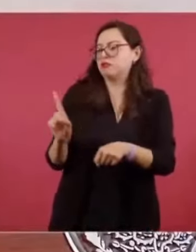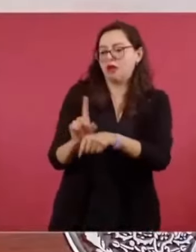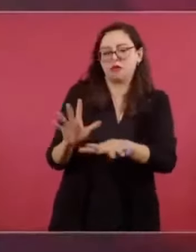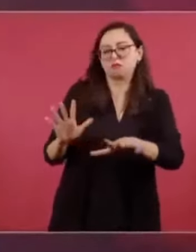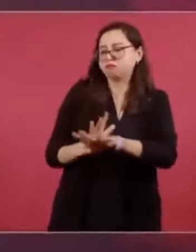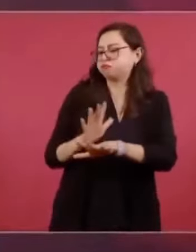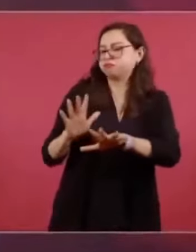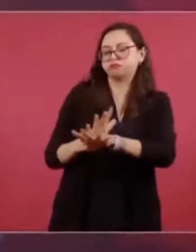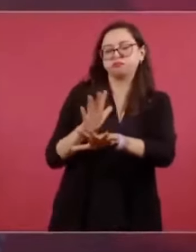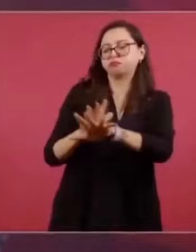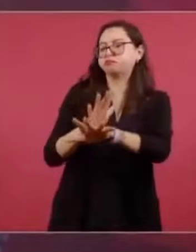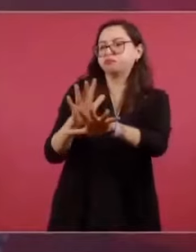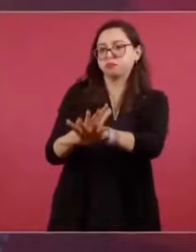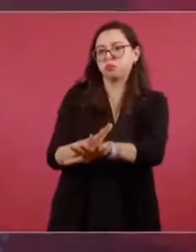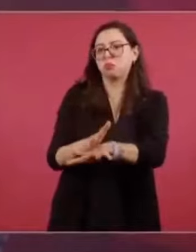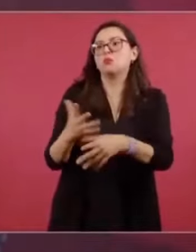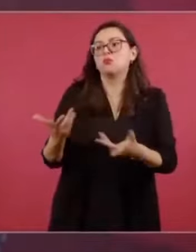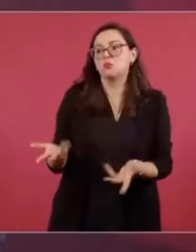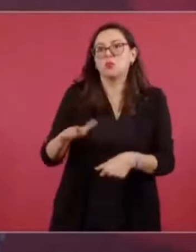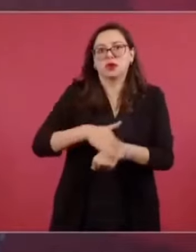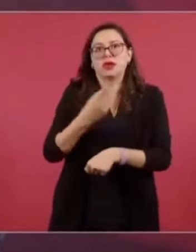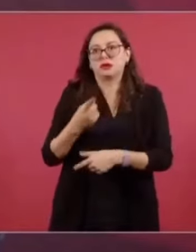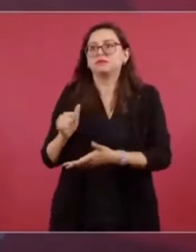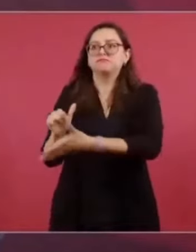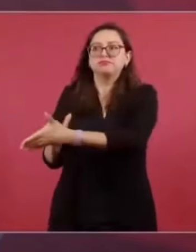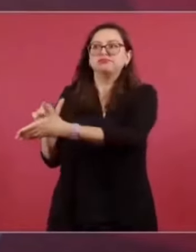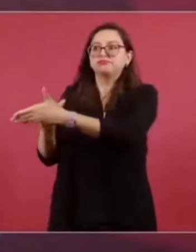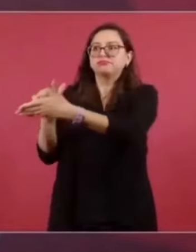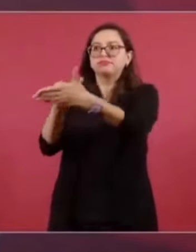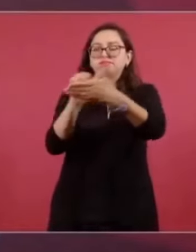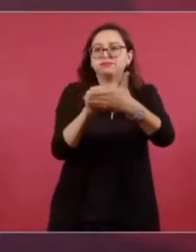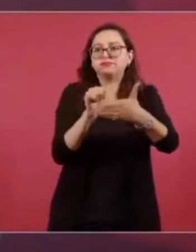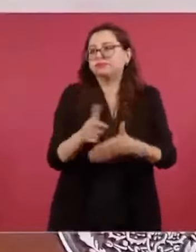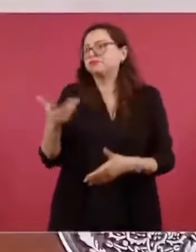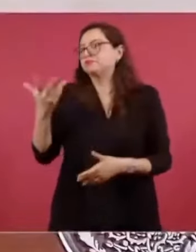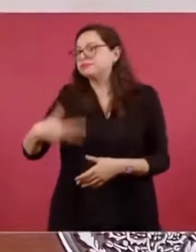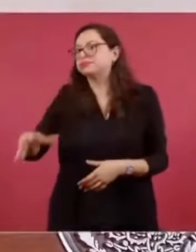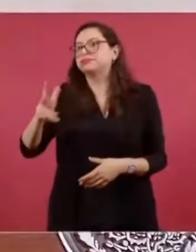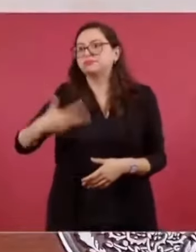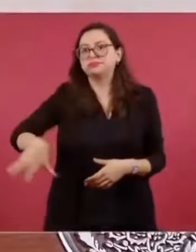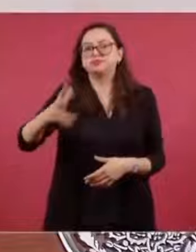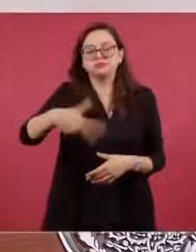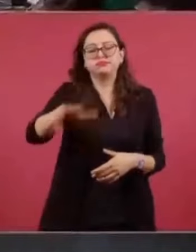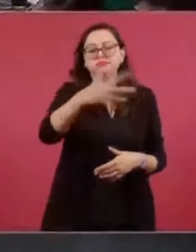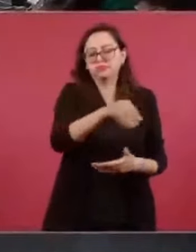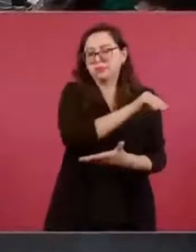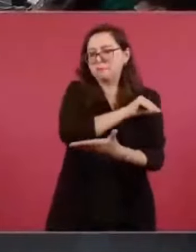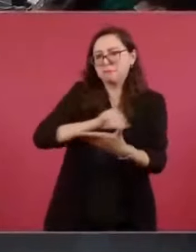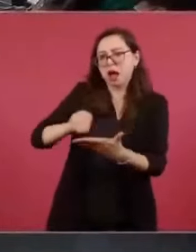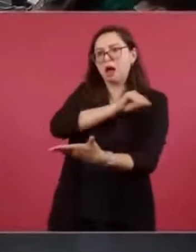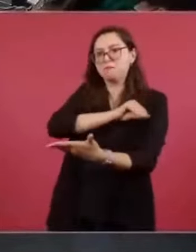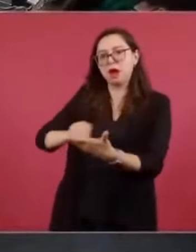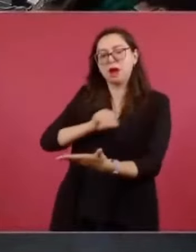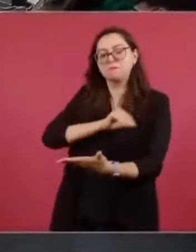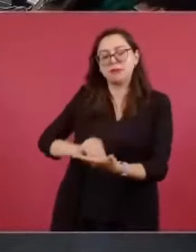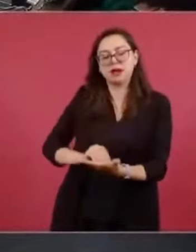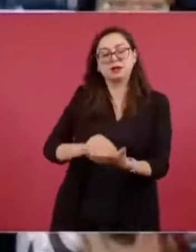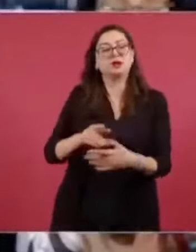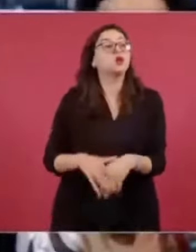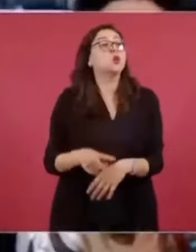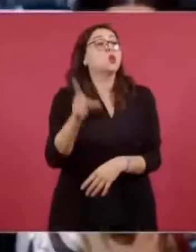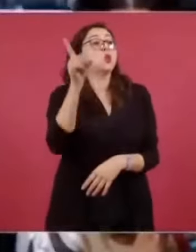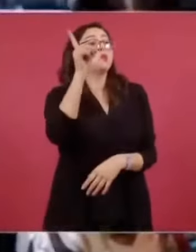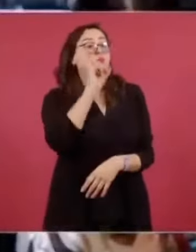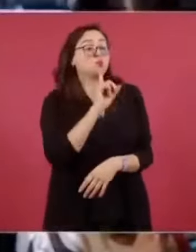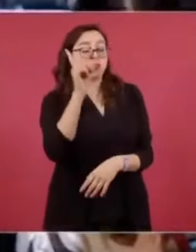con este censo que se está haciendo y con la búsqueda. ¿Qué le diría a las madres buscadoras?